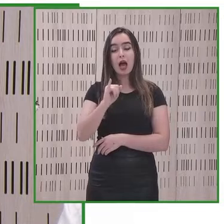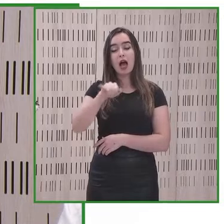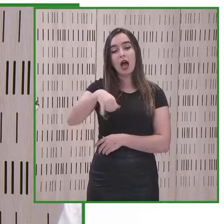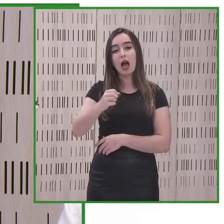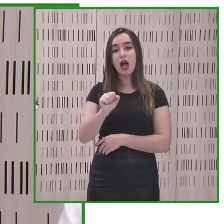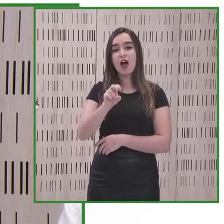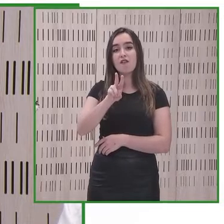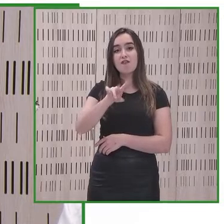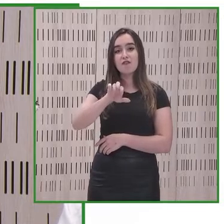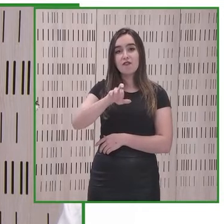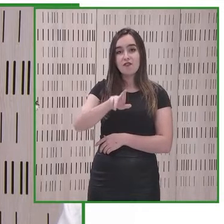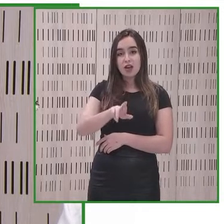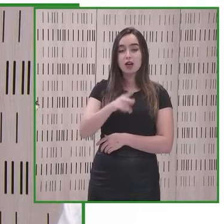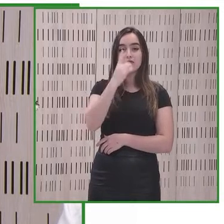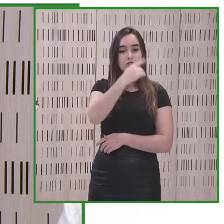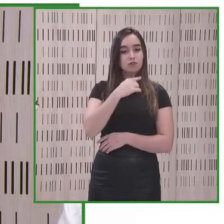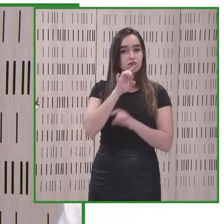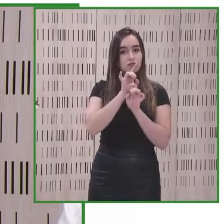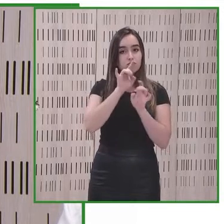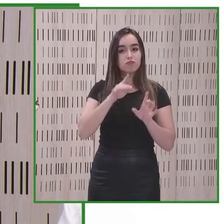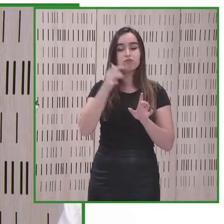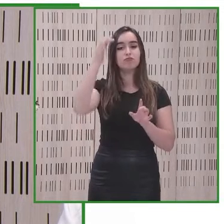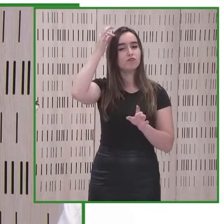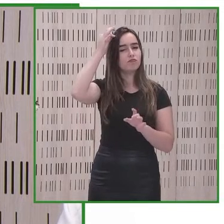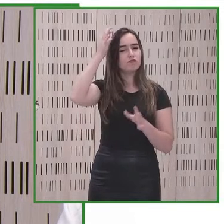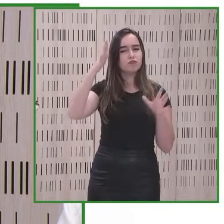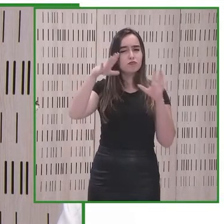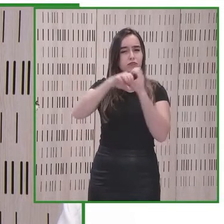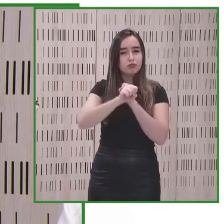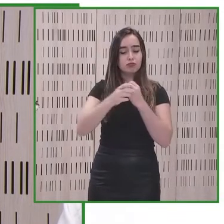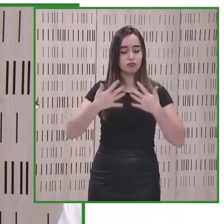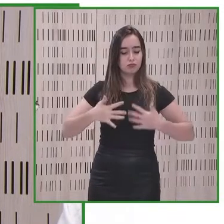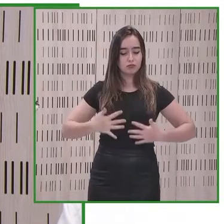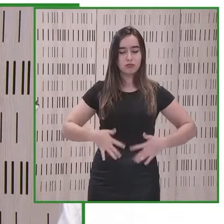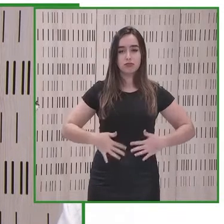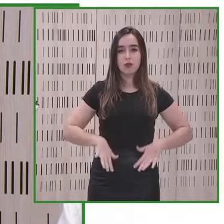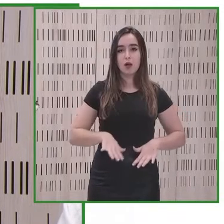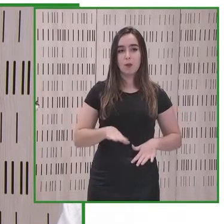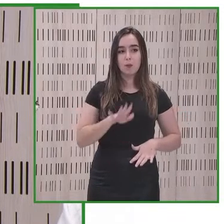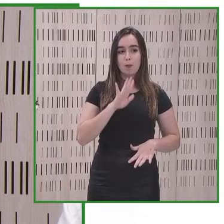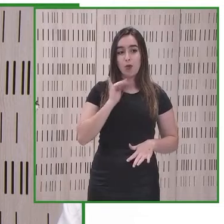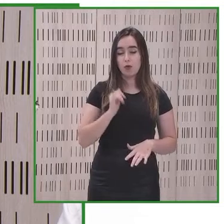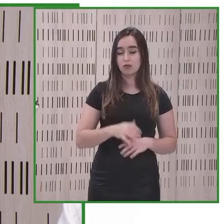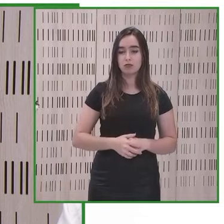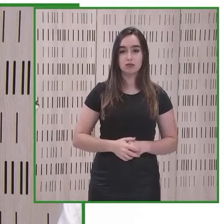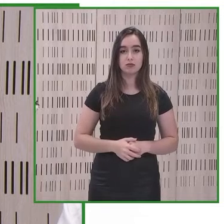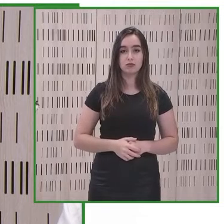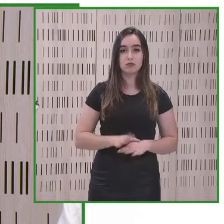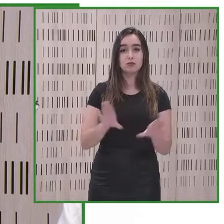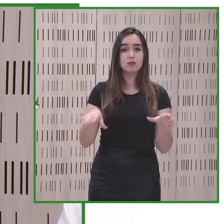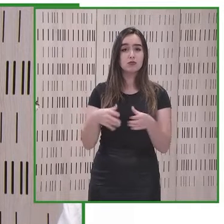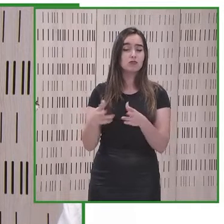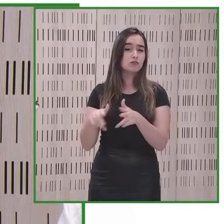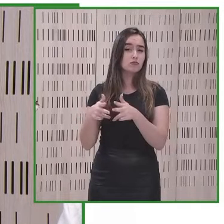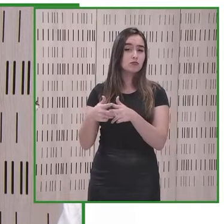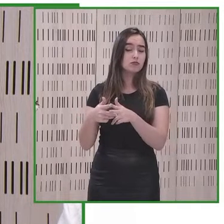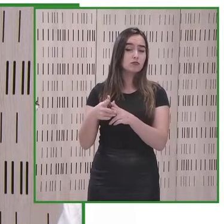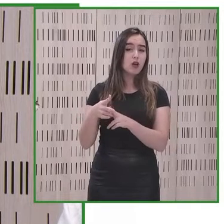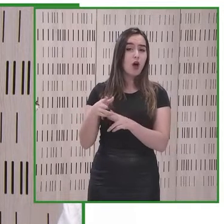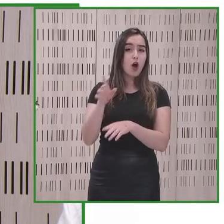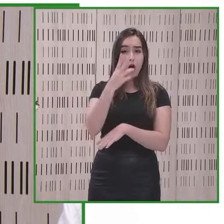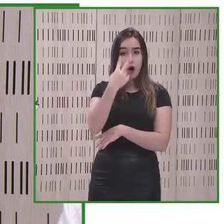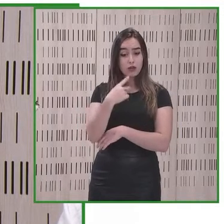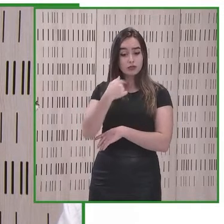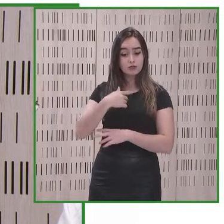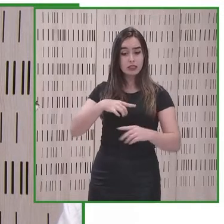clara pelo castaño oscuro y visto una chaqueta azul en el grupo social 11 soy el director de relaciones